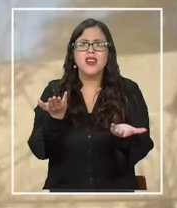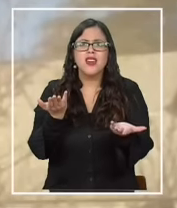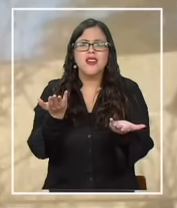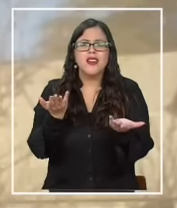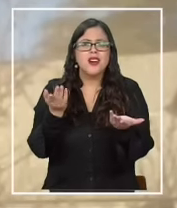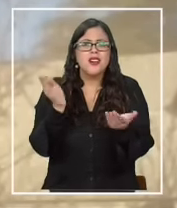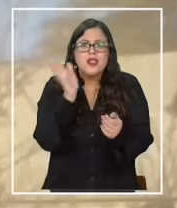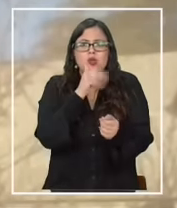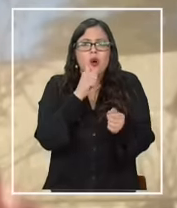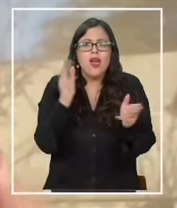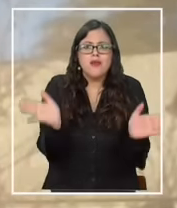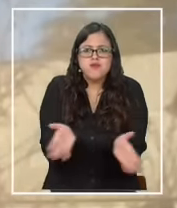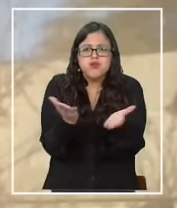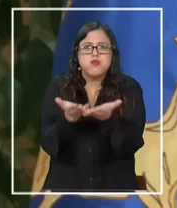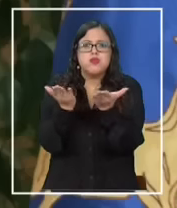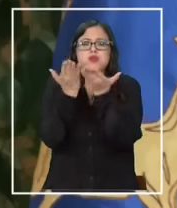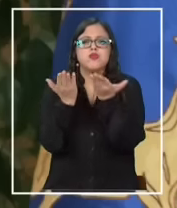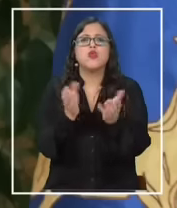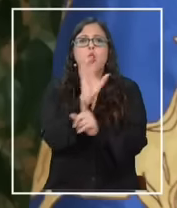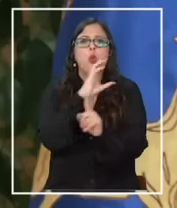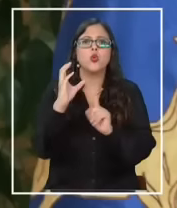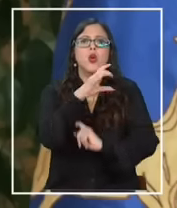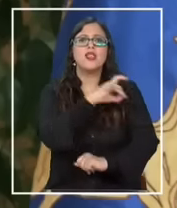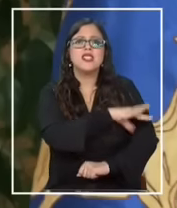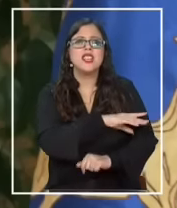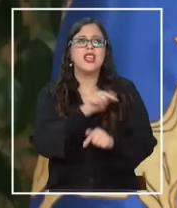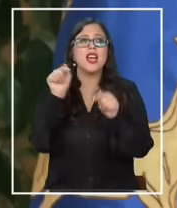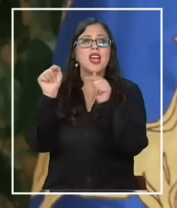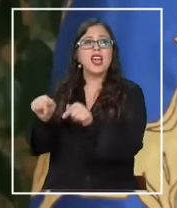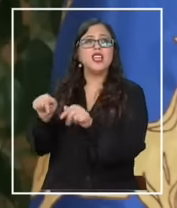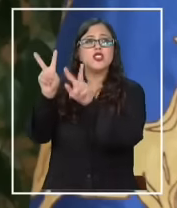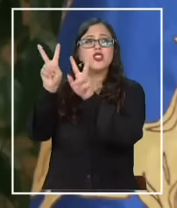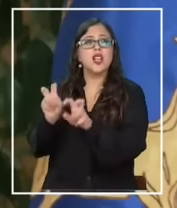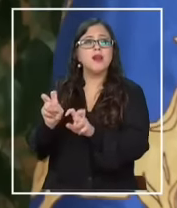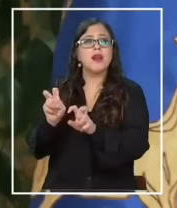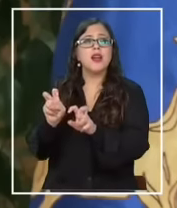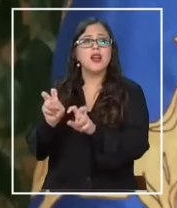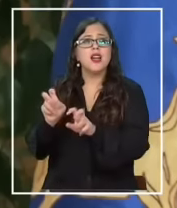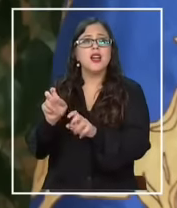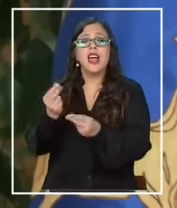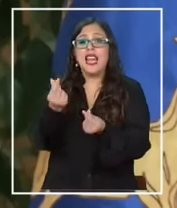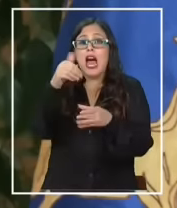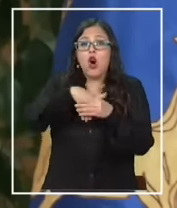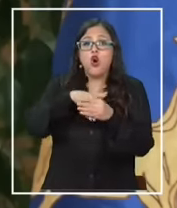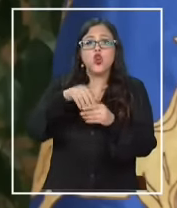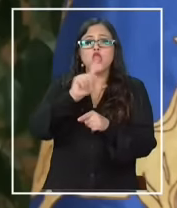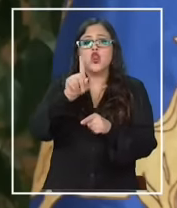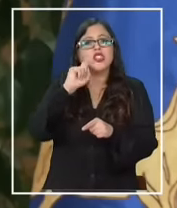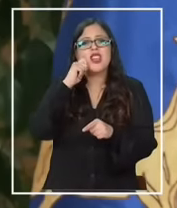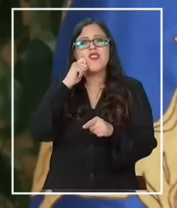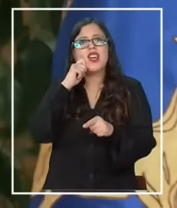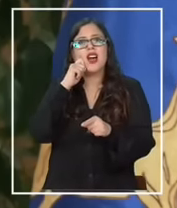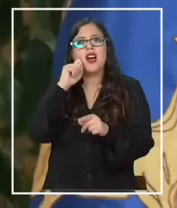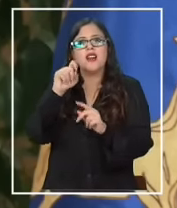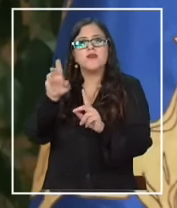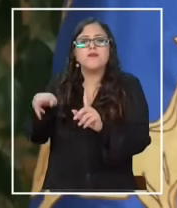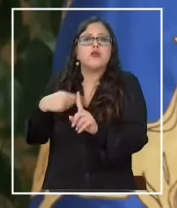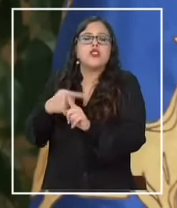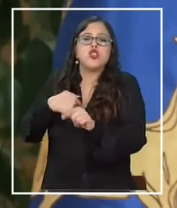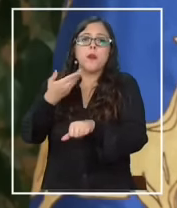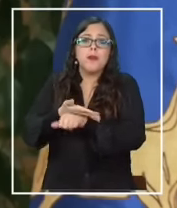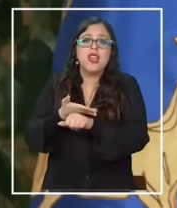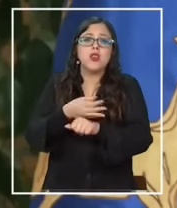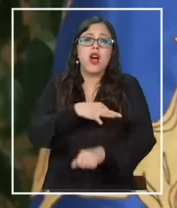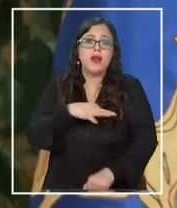promoción cultural de Chile el ahorro malentendido nunca es el mejor compañero yo llamaría al ministerio y